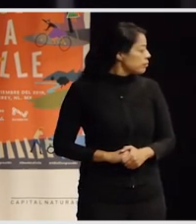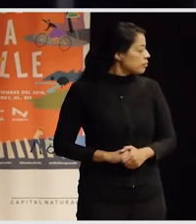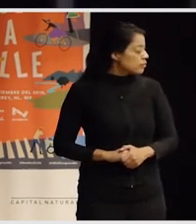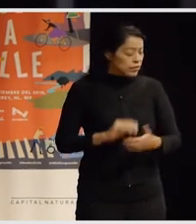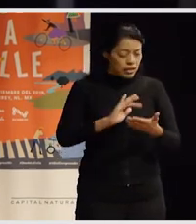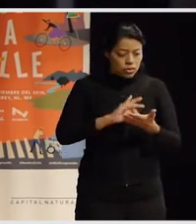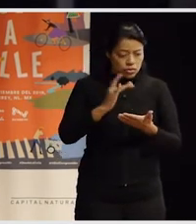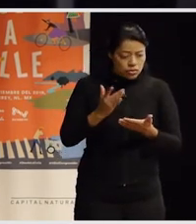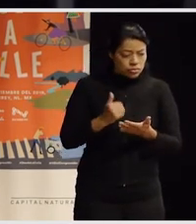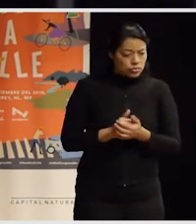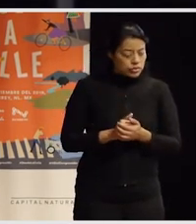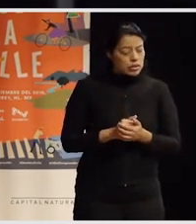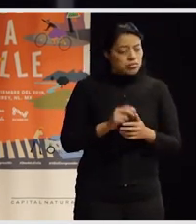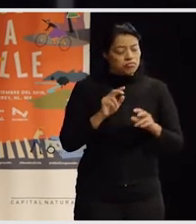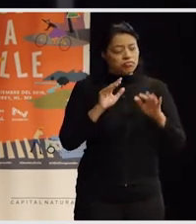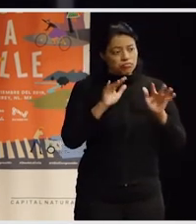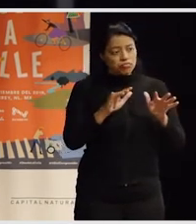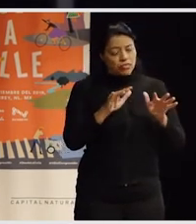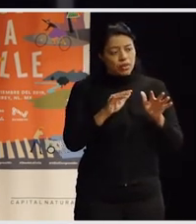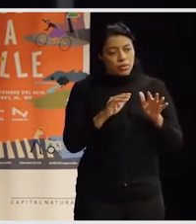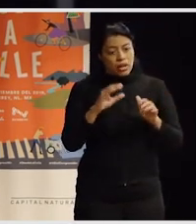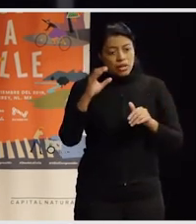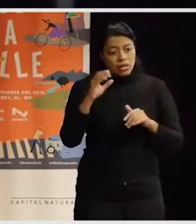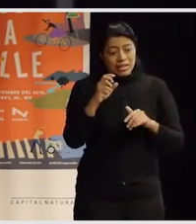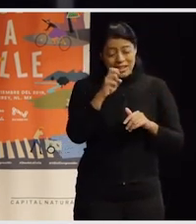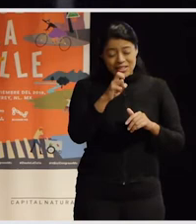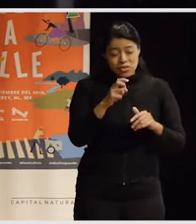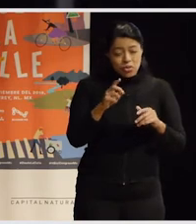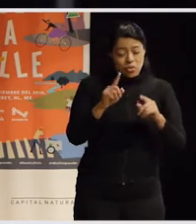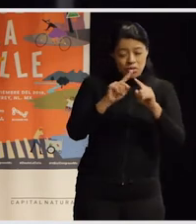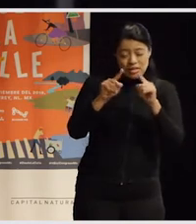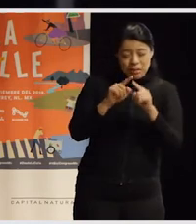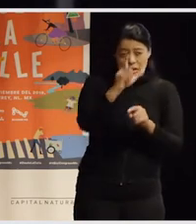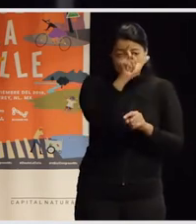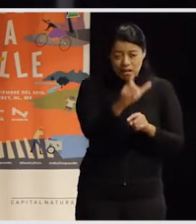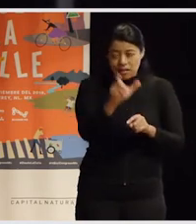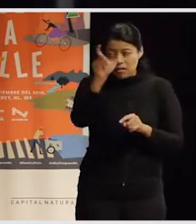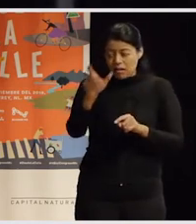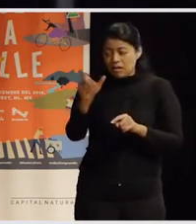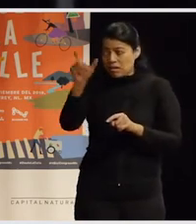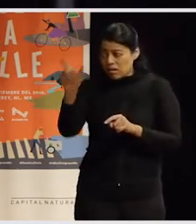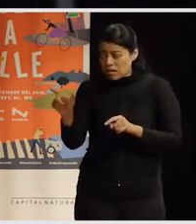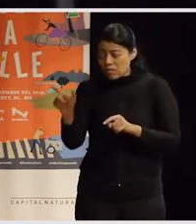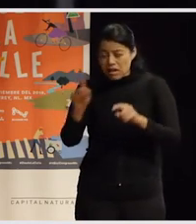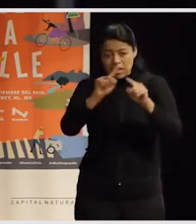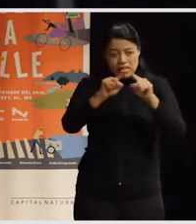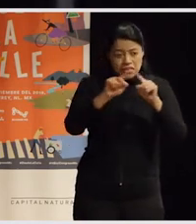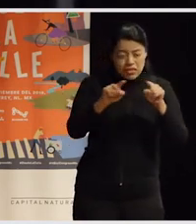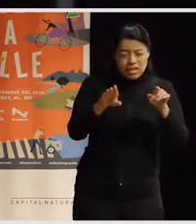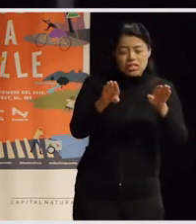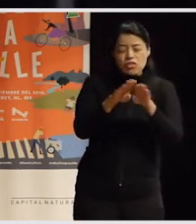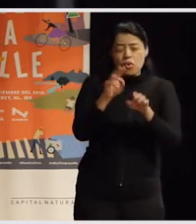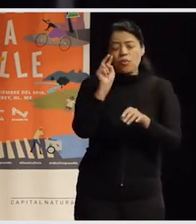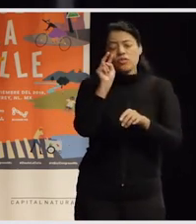Muchísimas gracias, estaba muy impactante, ¿no?, esos contrastes de las imágenes que nos mostrabas entre cómo se